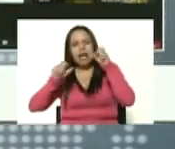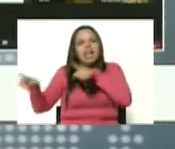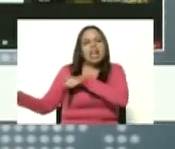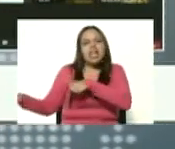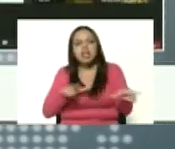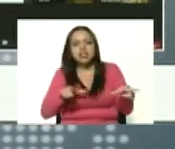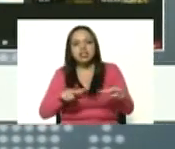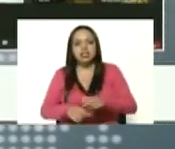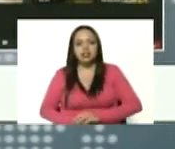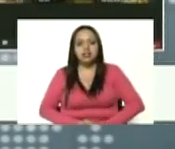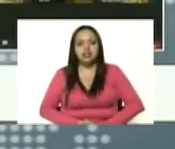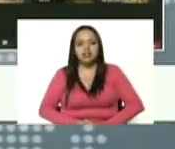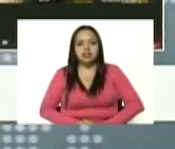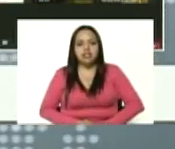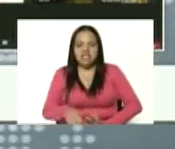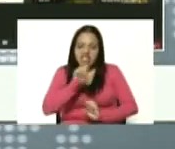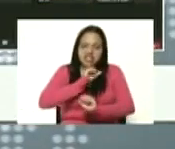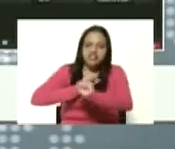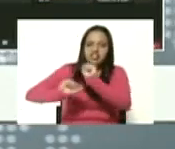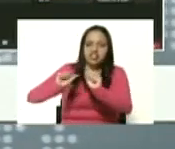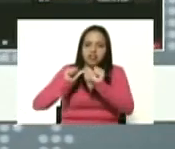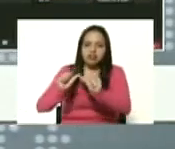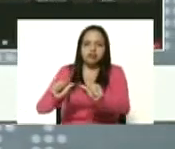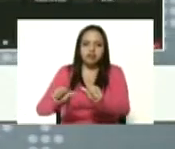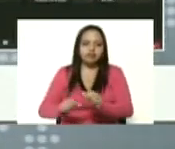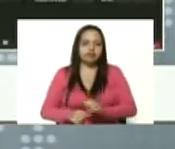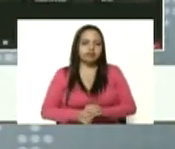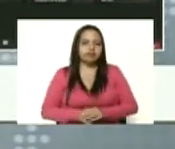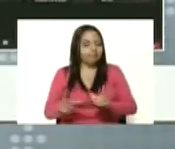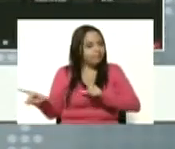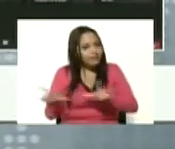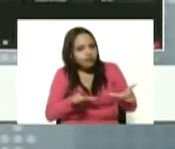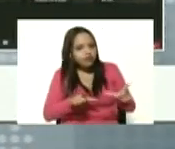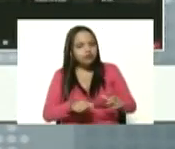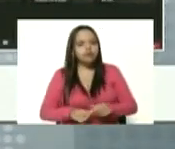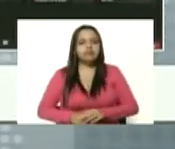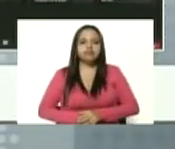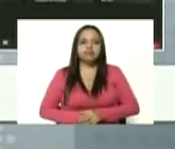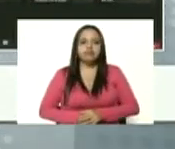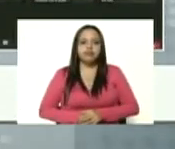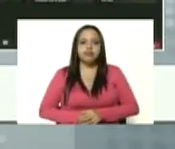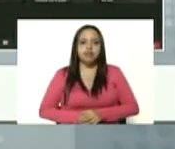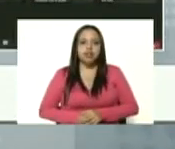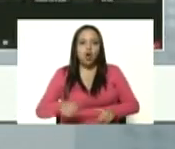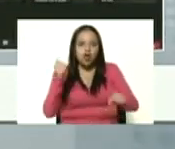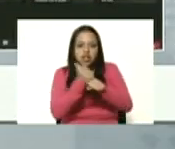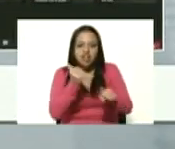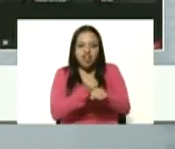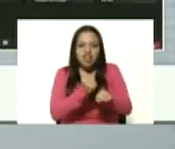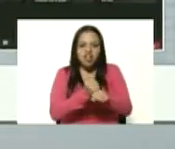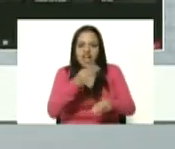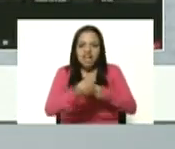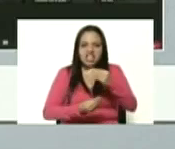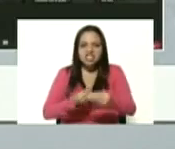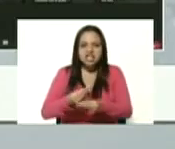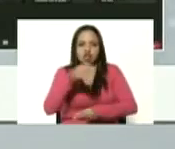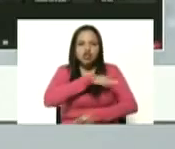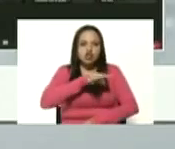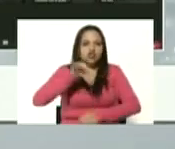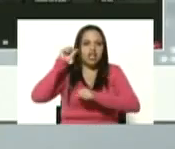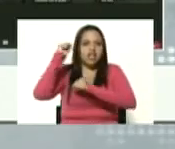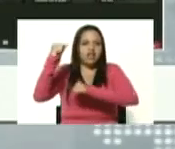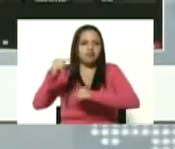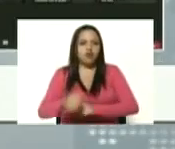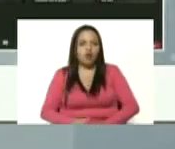y combatiente punto la clase obrera construyendo el socialismo con un fusil